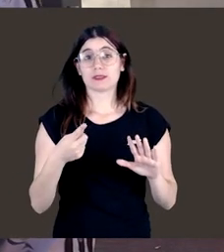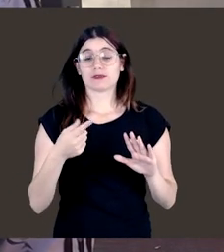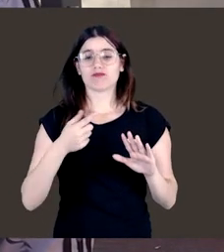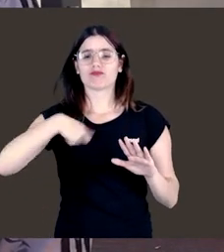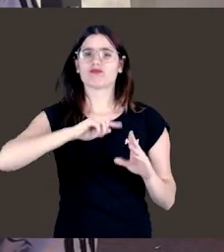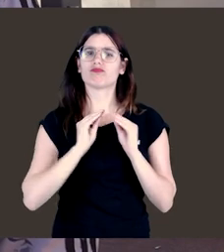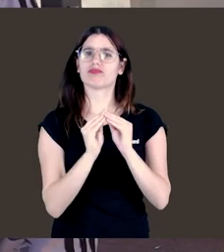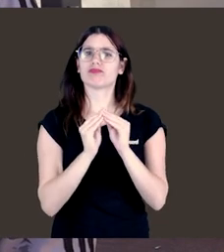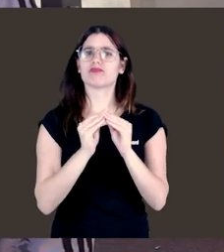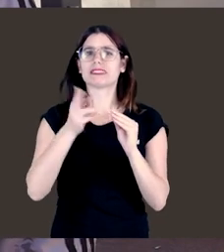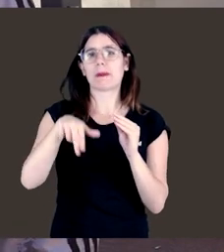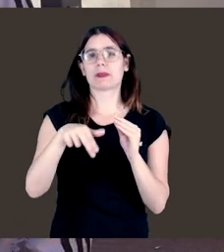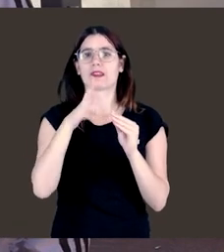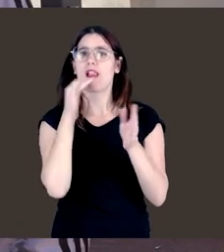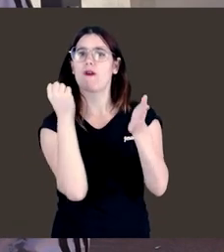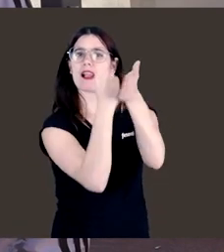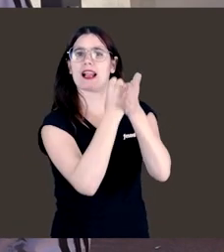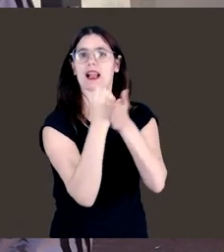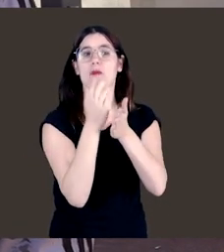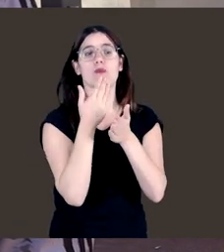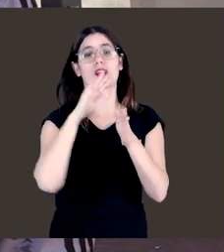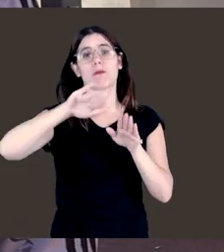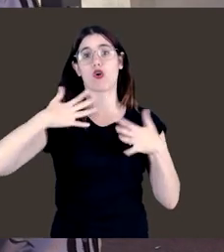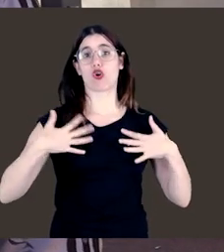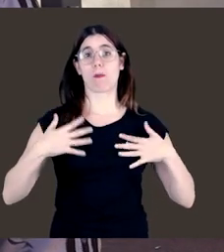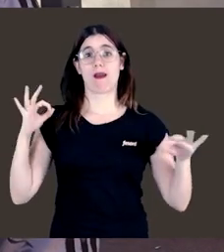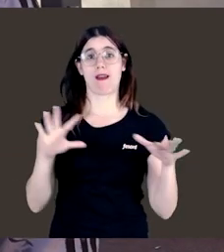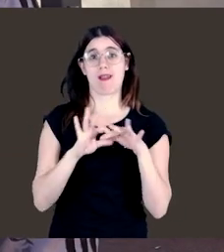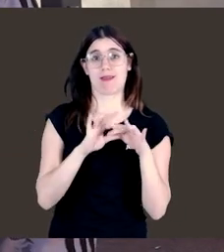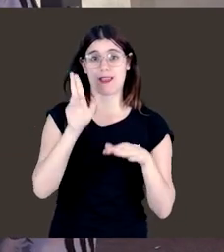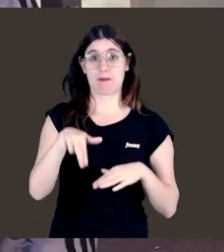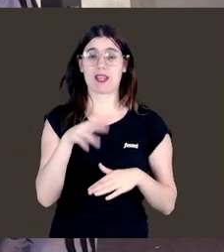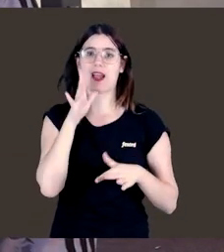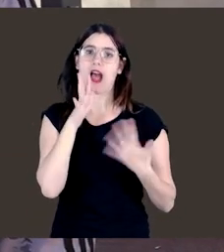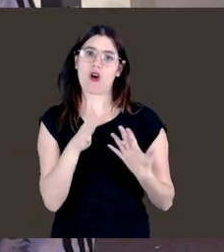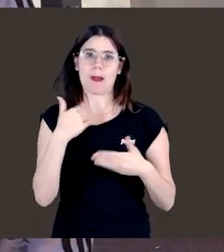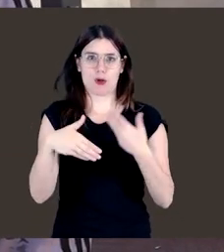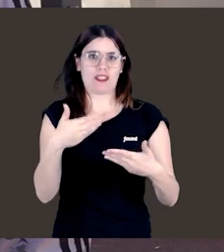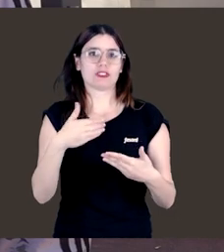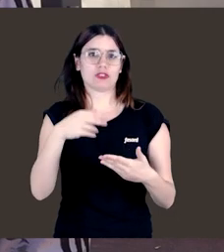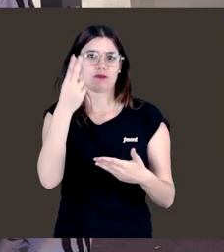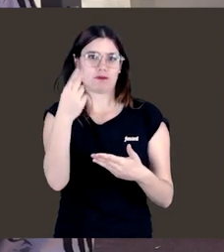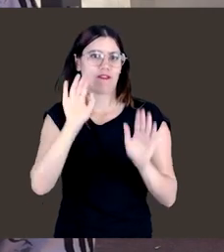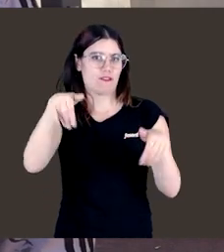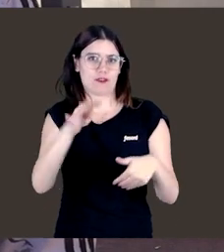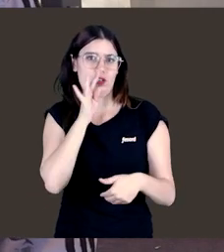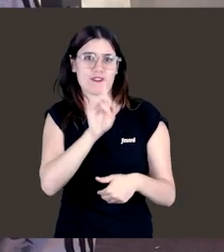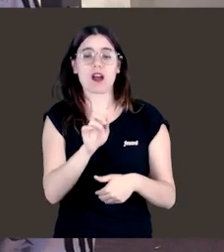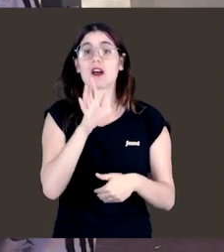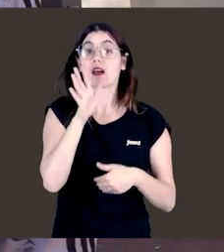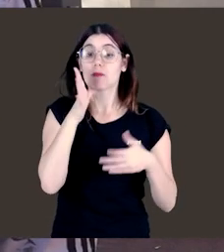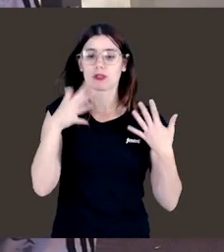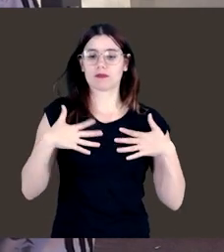Y después hicimos algunas iconografías, por ejemplo, en la parte de la indumentaria, que hoy por hoy está en proceso,